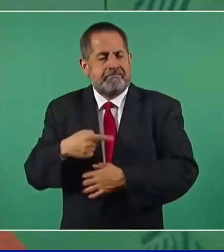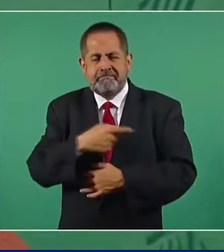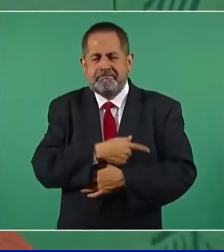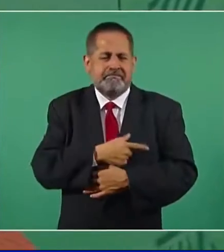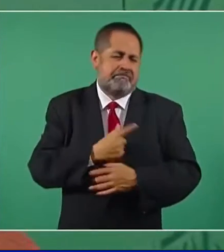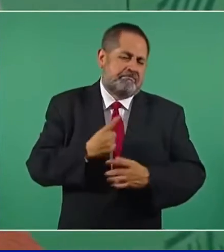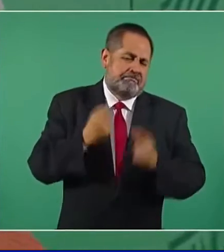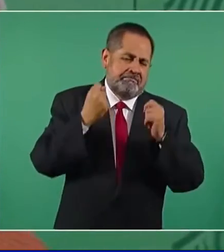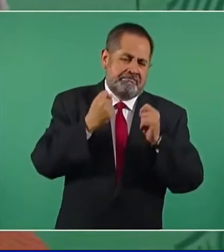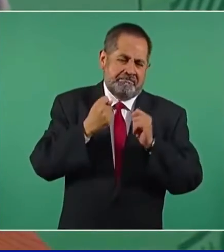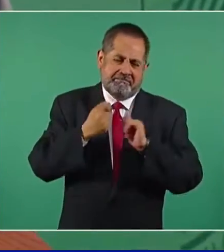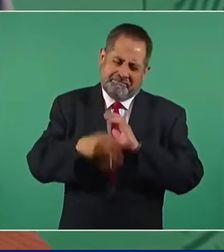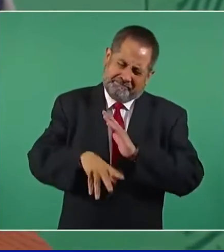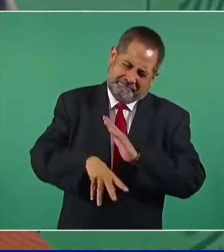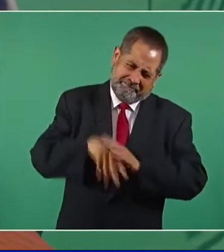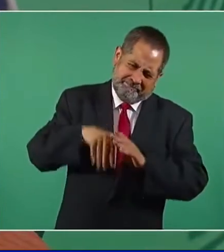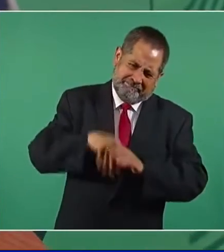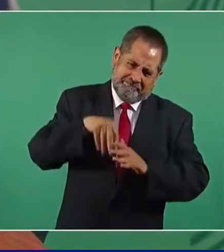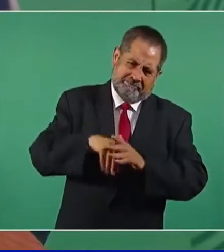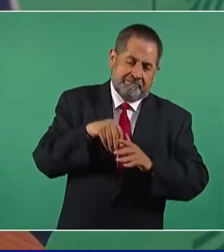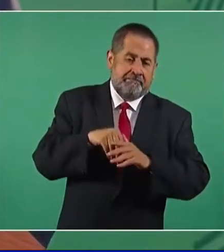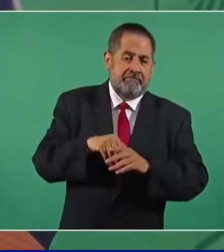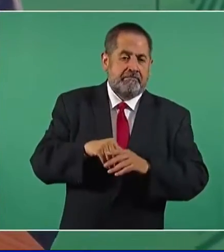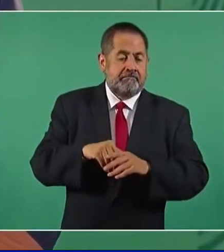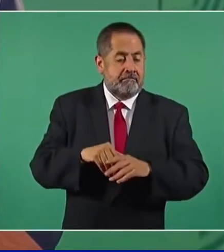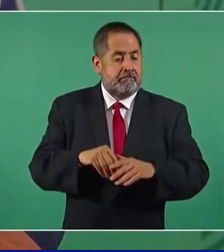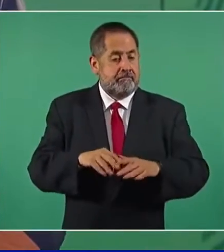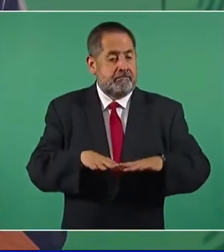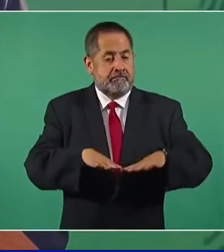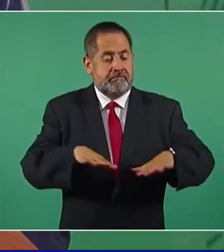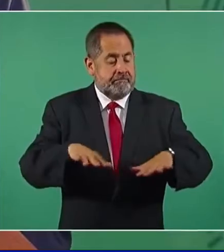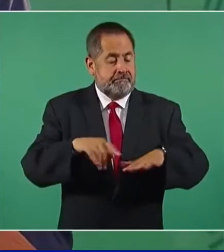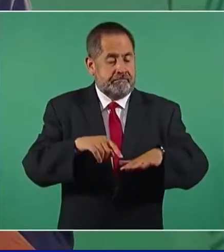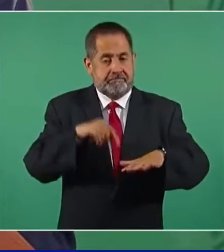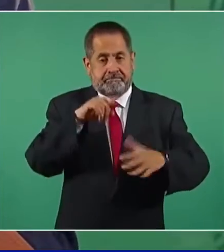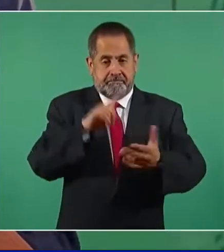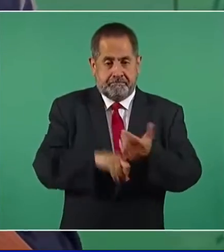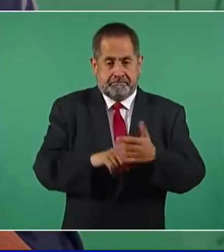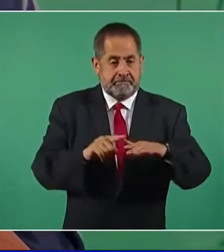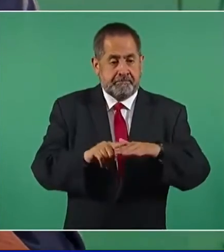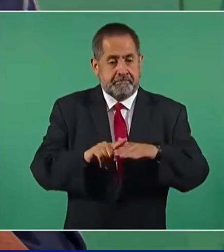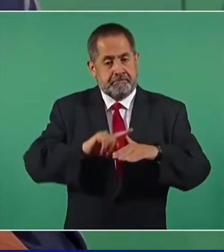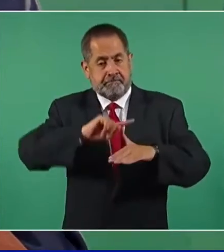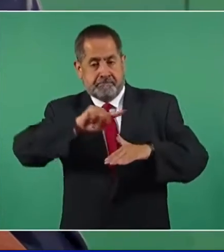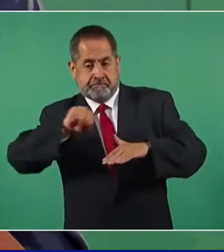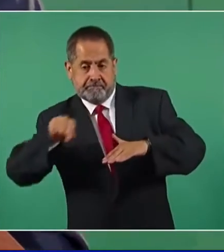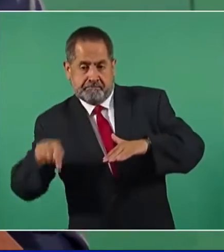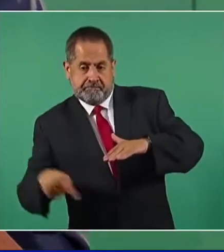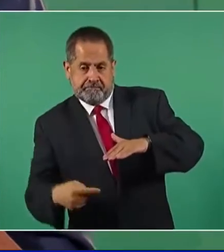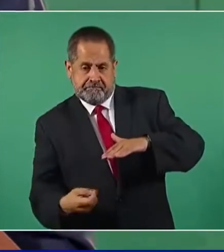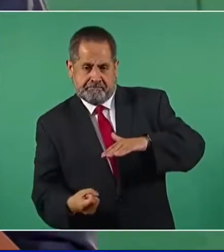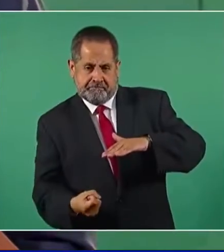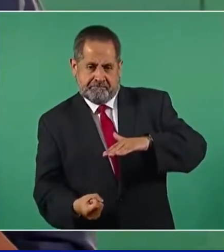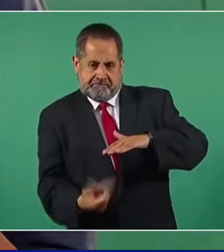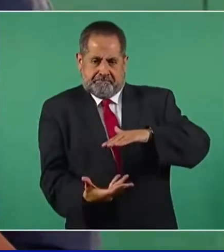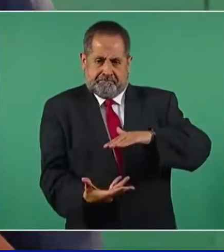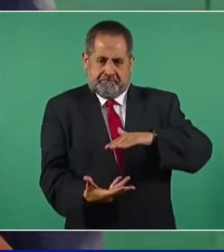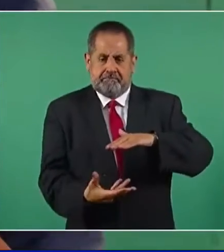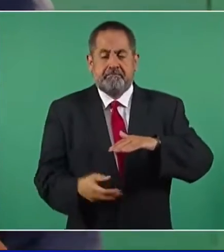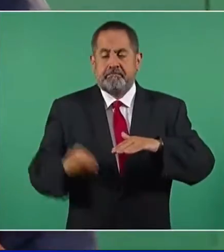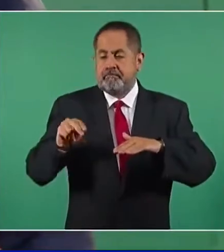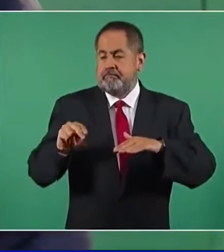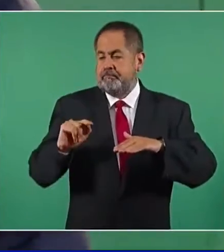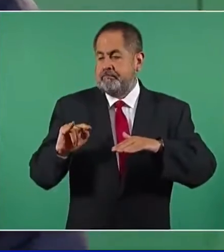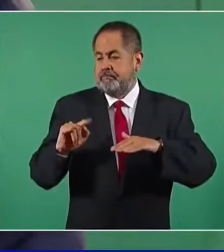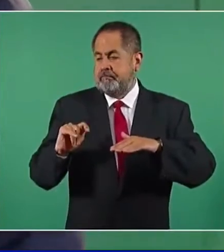le inyectaron a los pozos nitrógeno para sacar